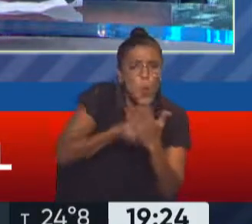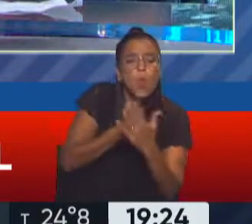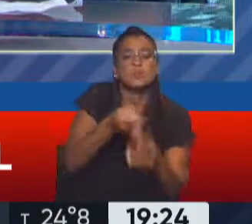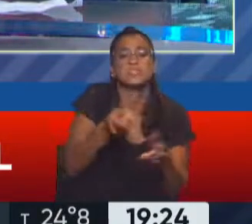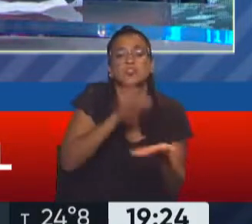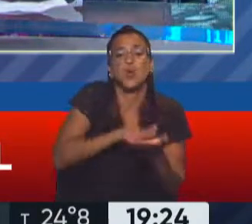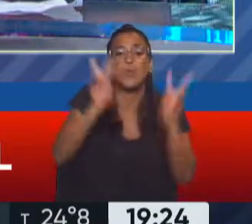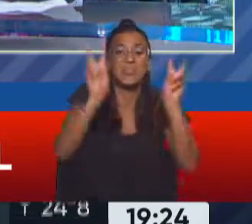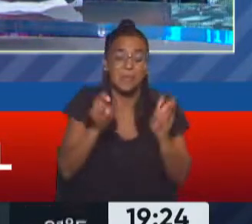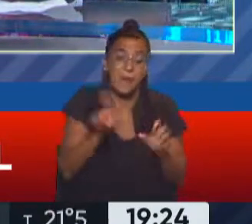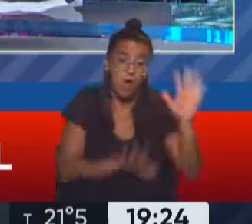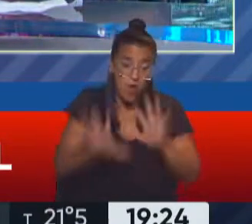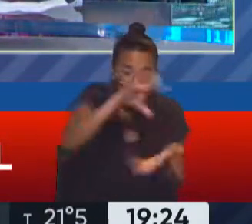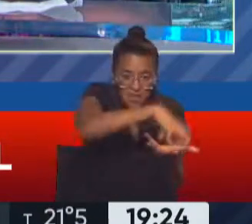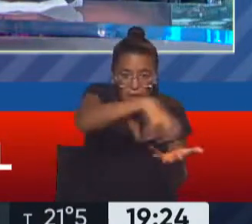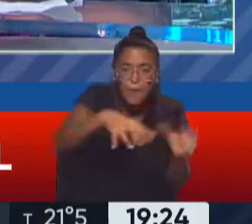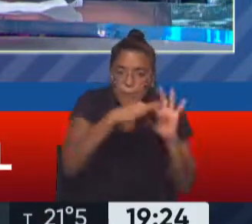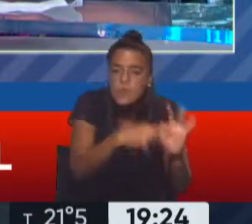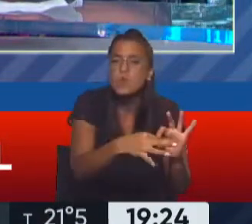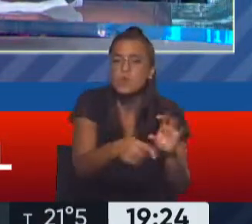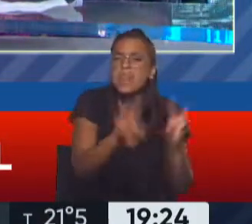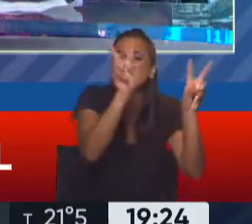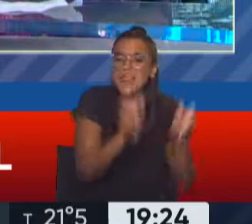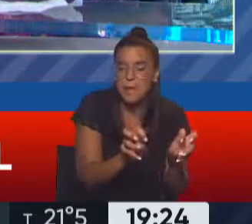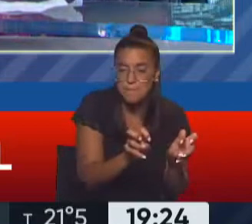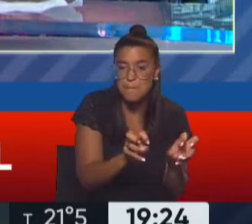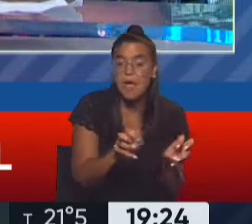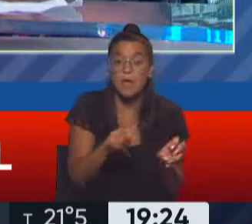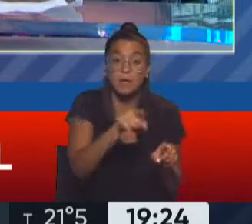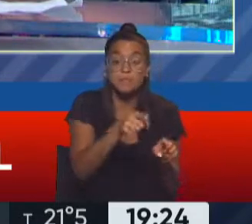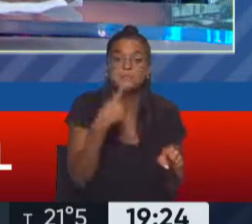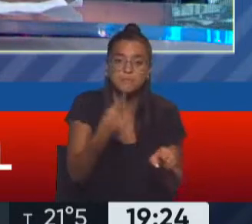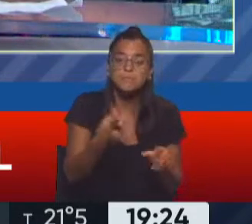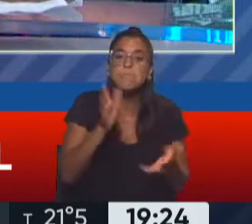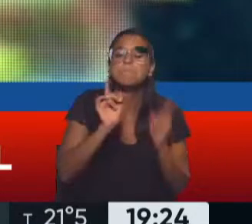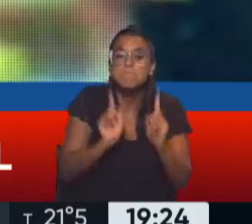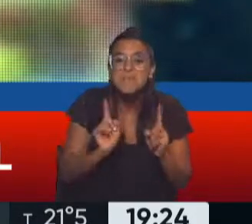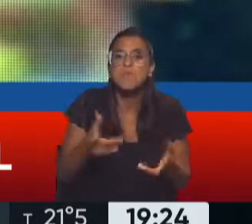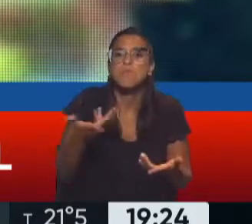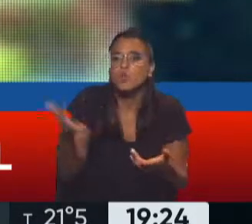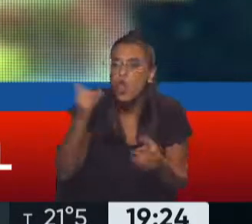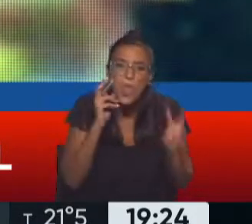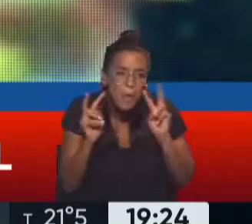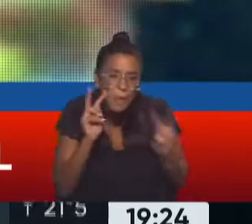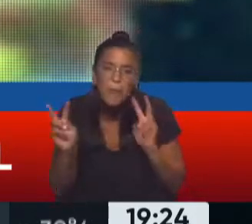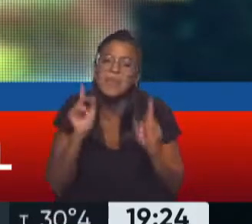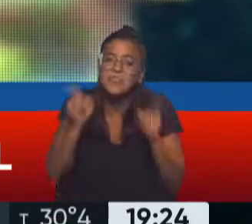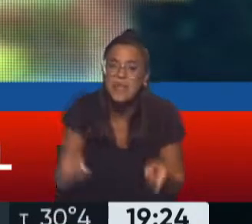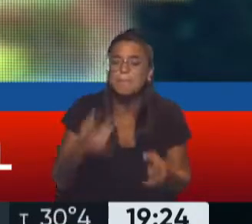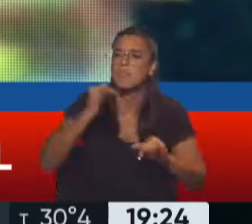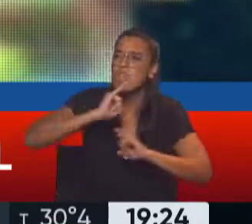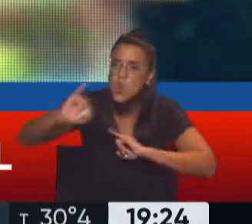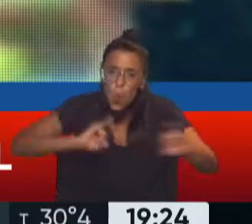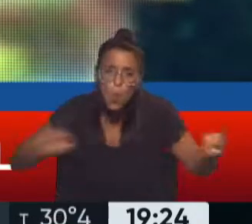el tema. Las organizaciones que están vinculadas con esta temática. Precisamente son las que orbitan el día y las que también reciben las